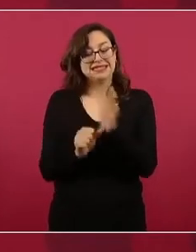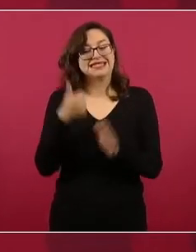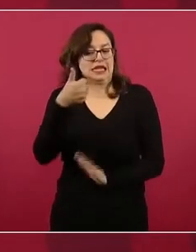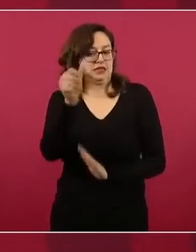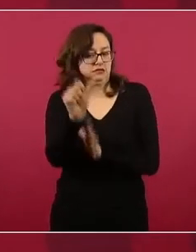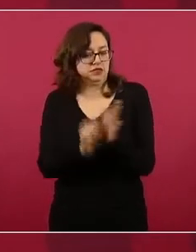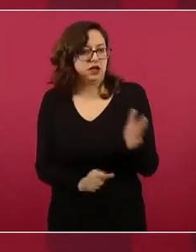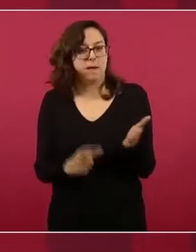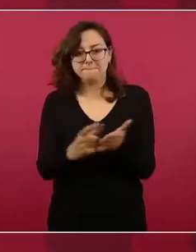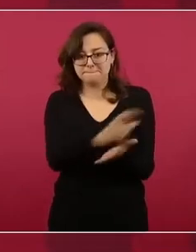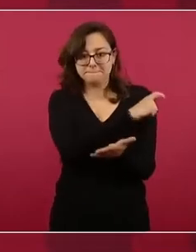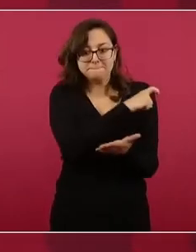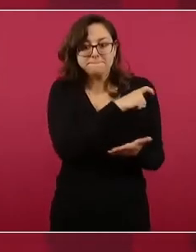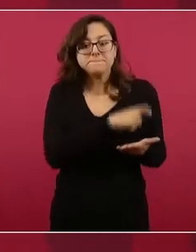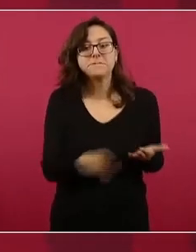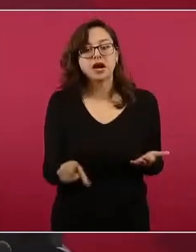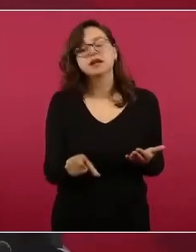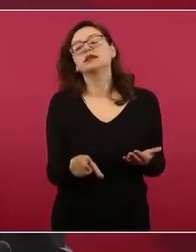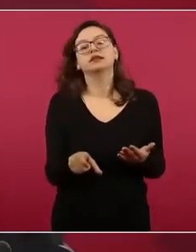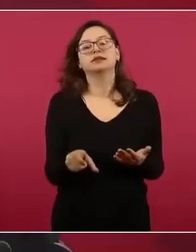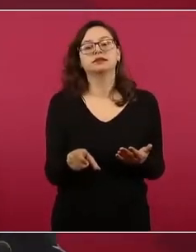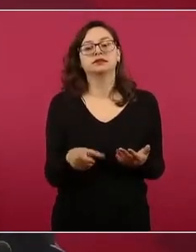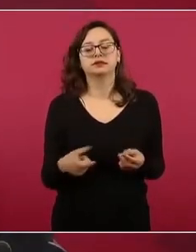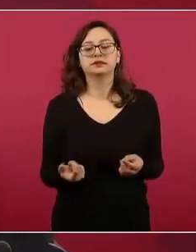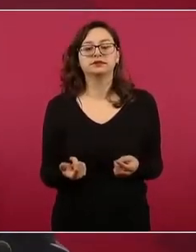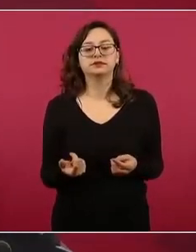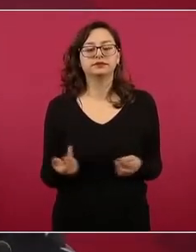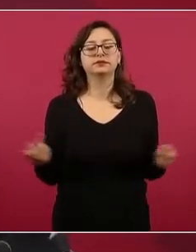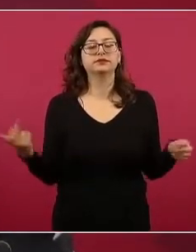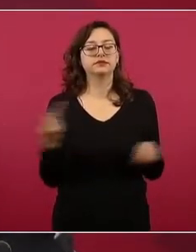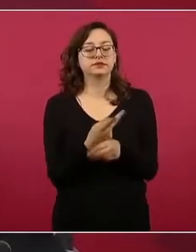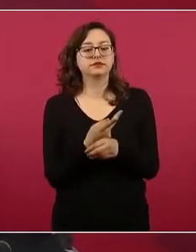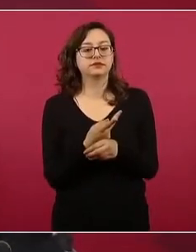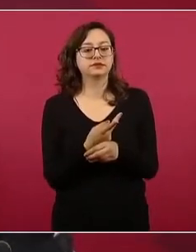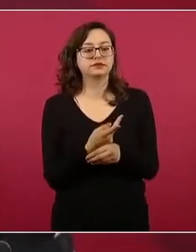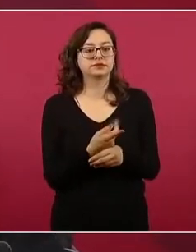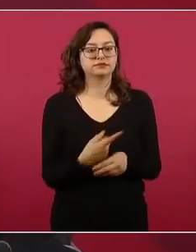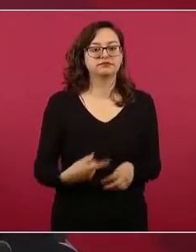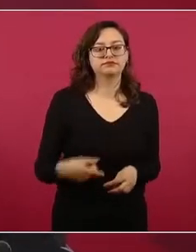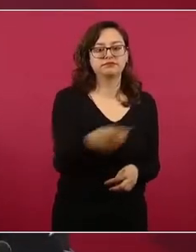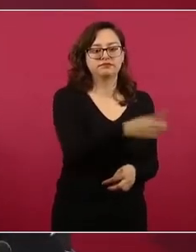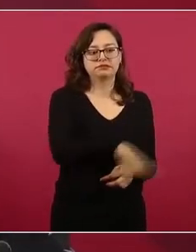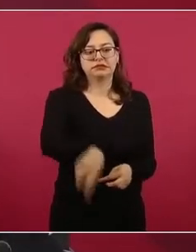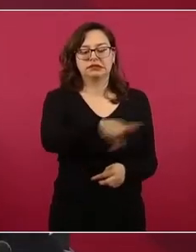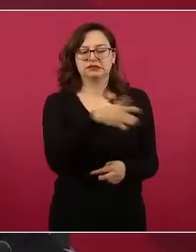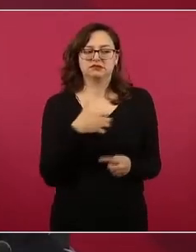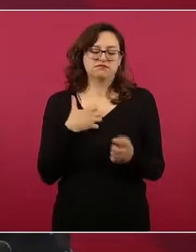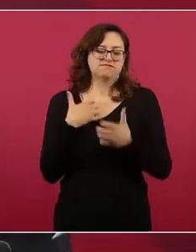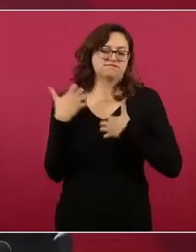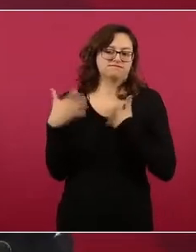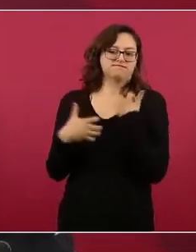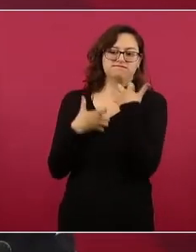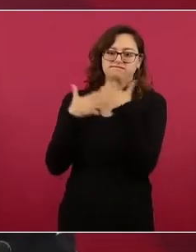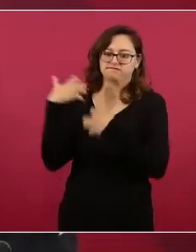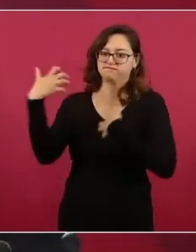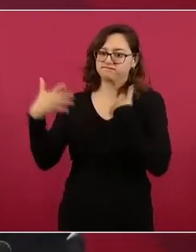Si ustedes leen los periódicos de los expertos, se van a